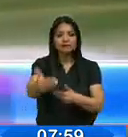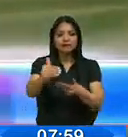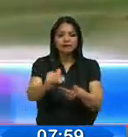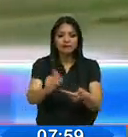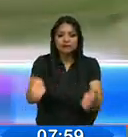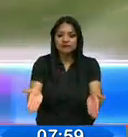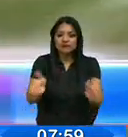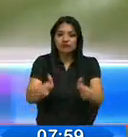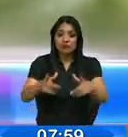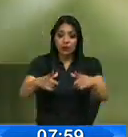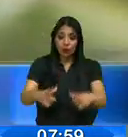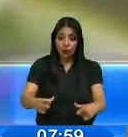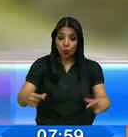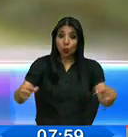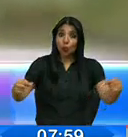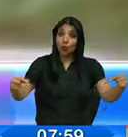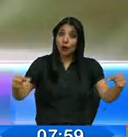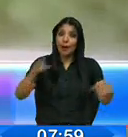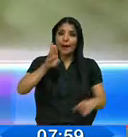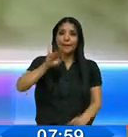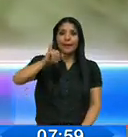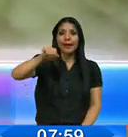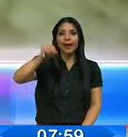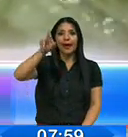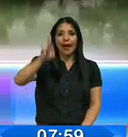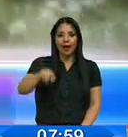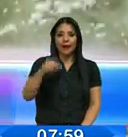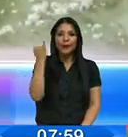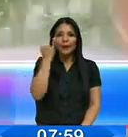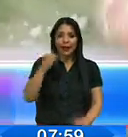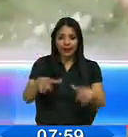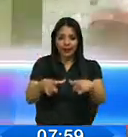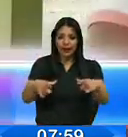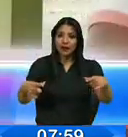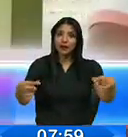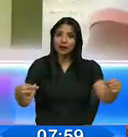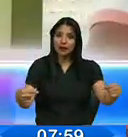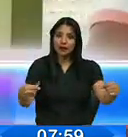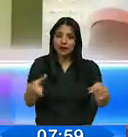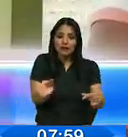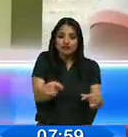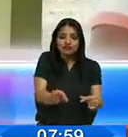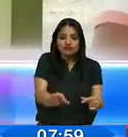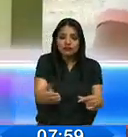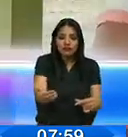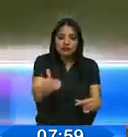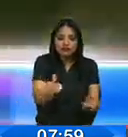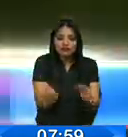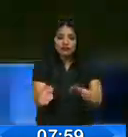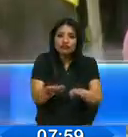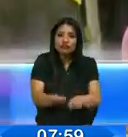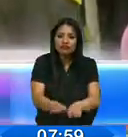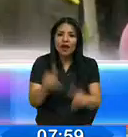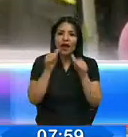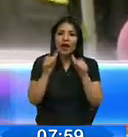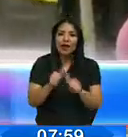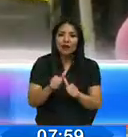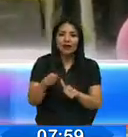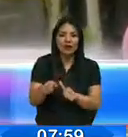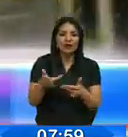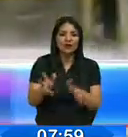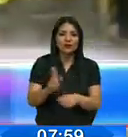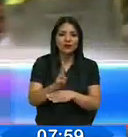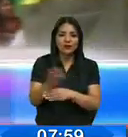Esta hoja se llama bijao. También es utilizado de nuestros antepasados, o de nuestros abuelos. Aquí los